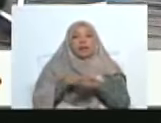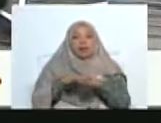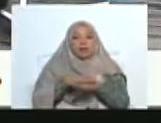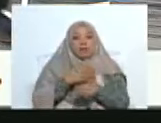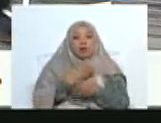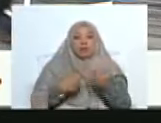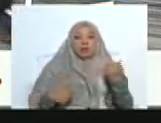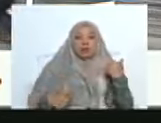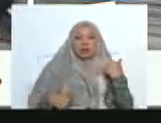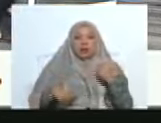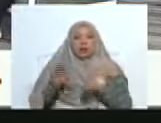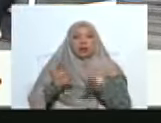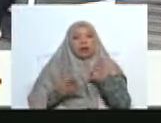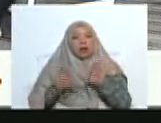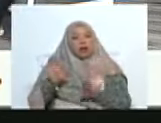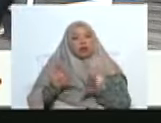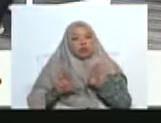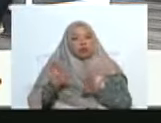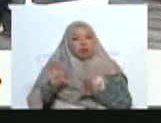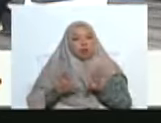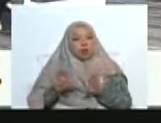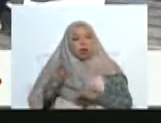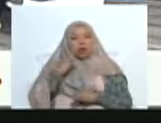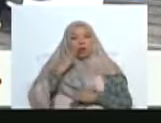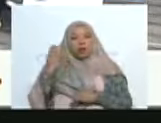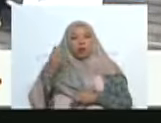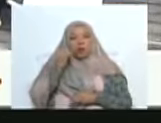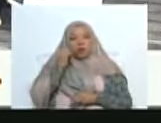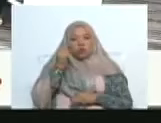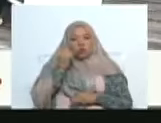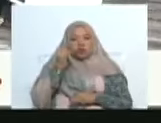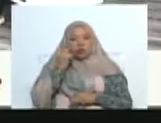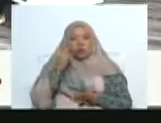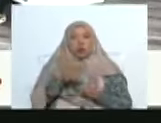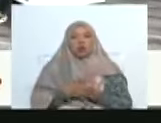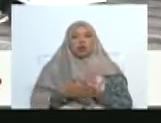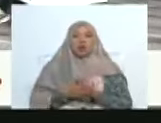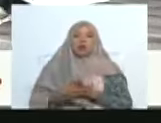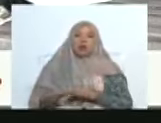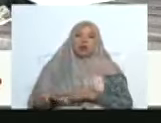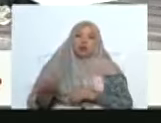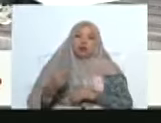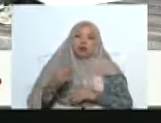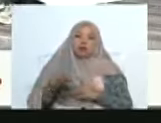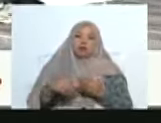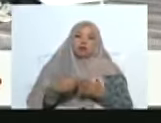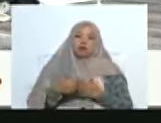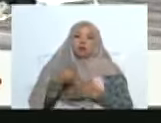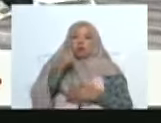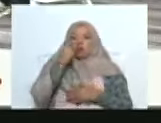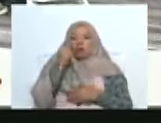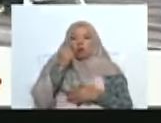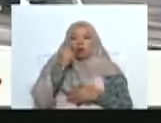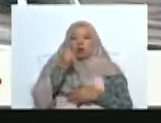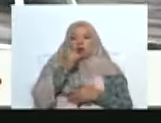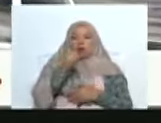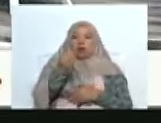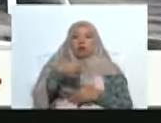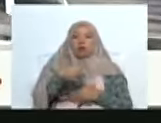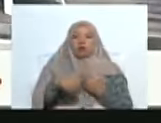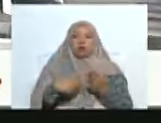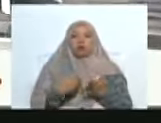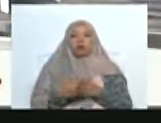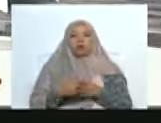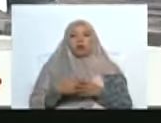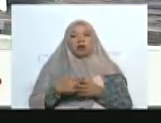justo hablaba y lo invito a que escuchemos lo que dijo más temprano acerca de la mayor transacción desde el año 2013. Esto